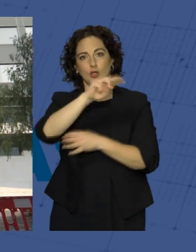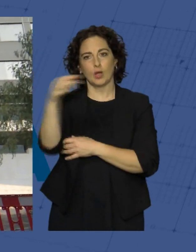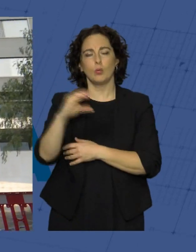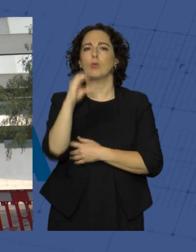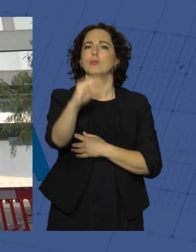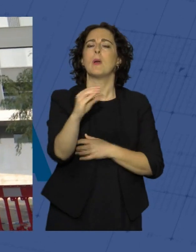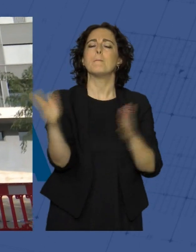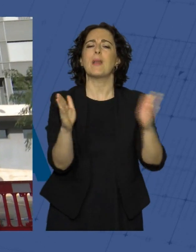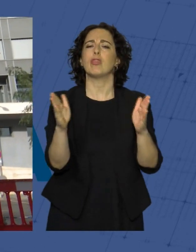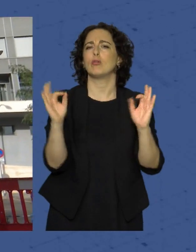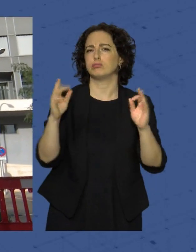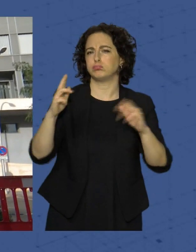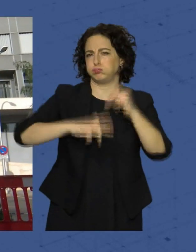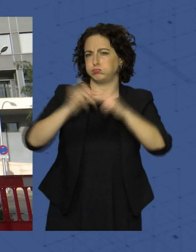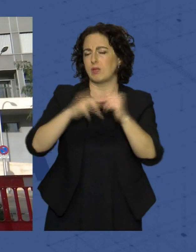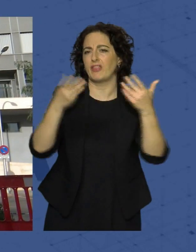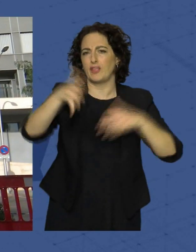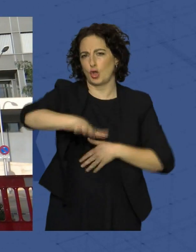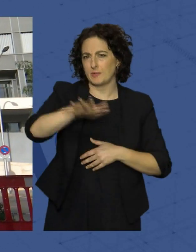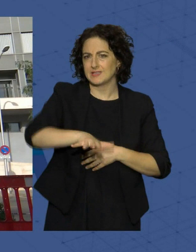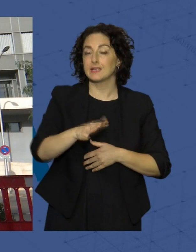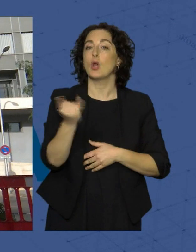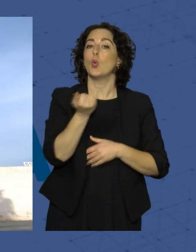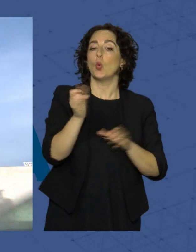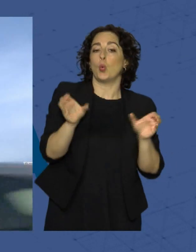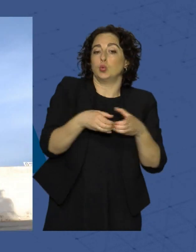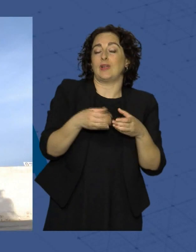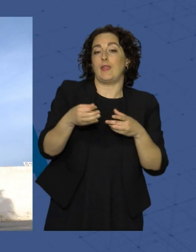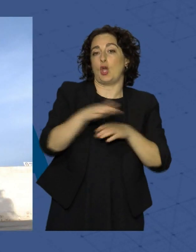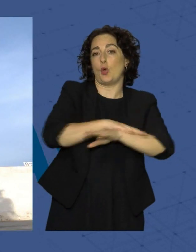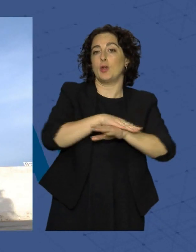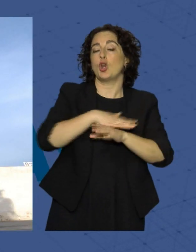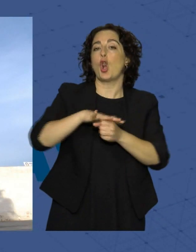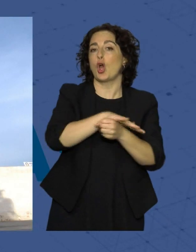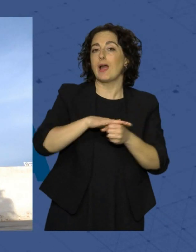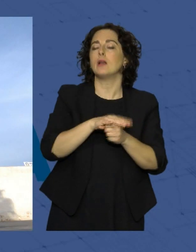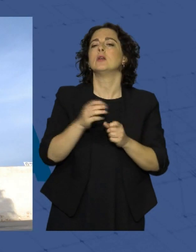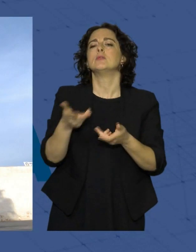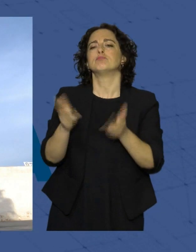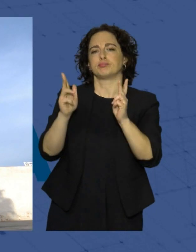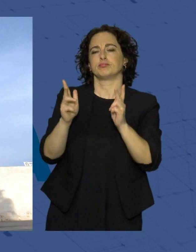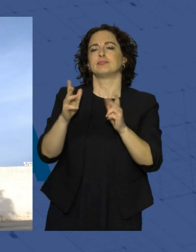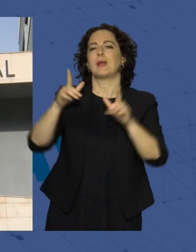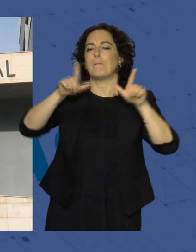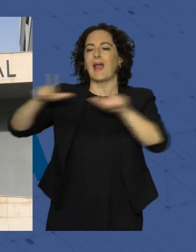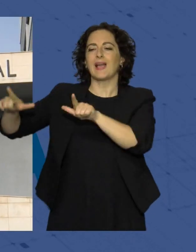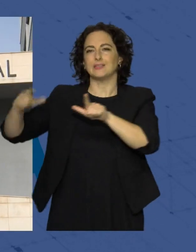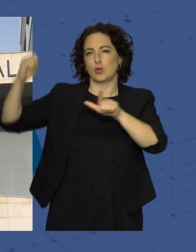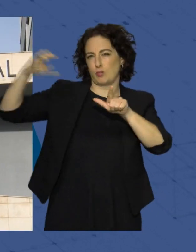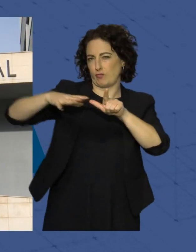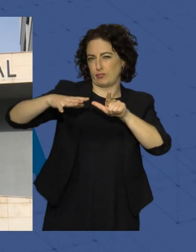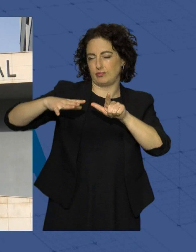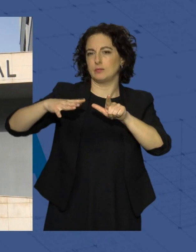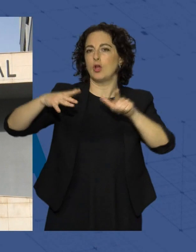plazo de ejecución es de cinco meses. Así, la Junta de Gobierno local da luz verde a la instalación de placas fotovoltaicas sobre la